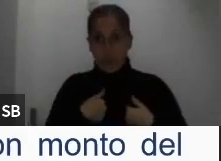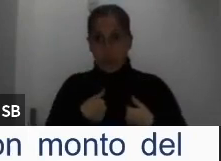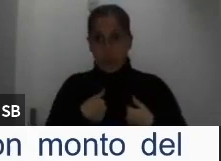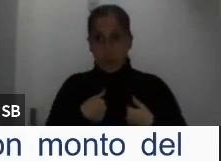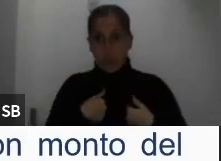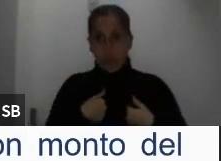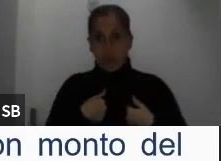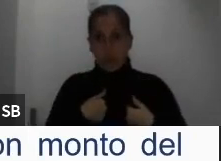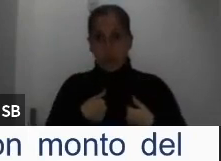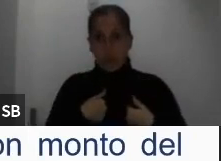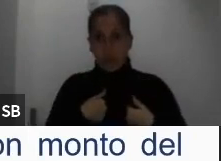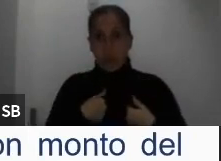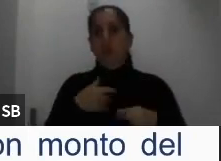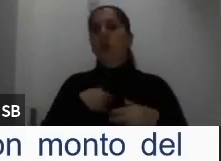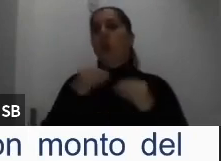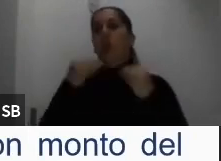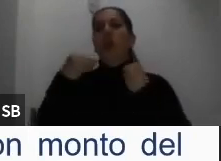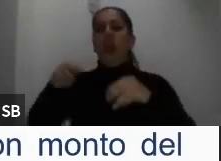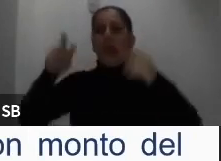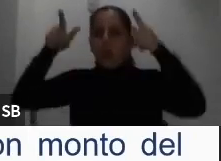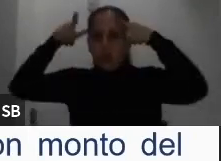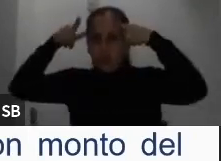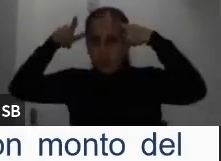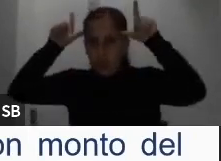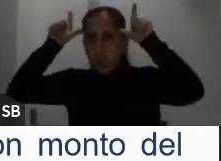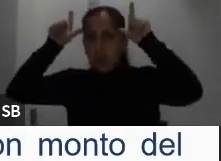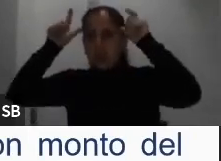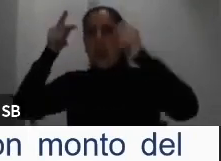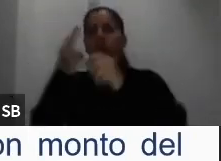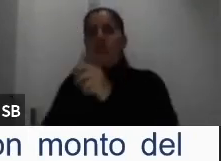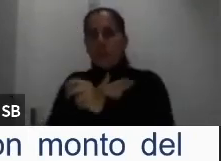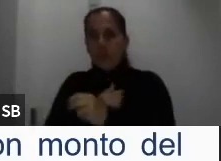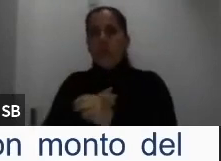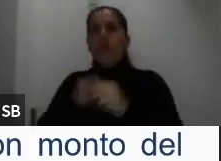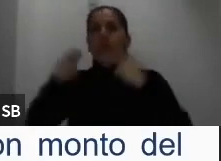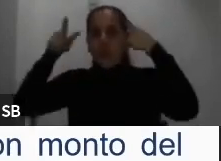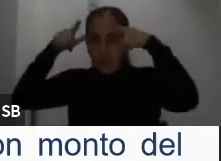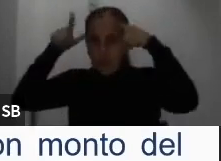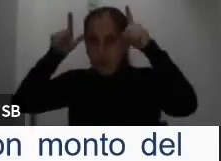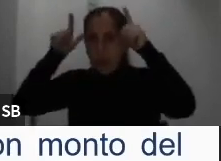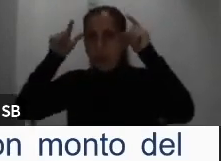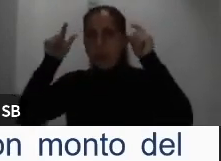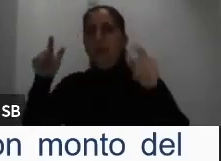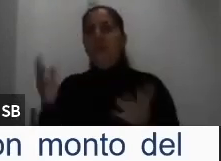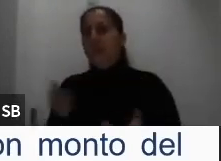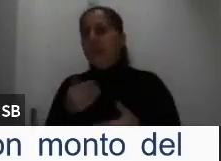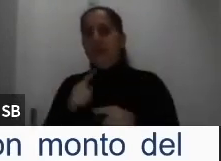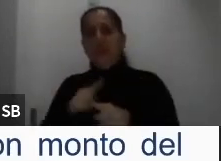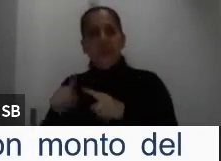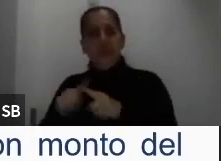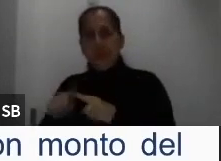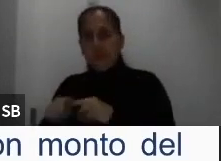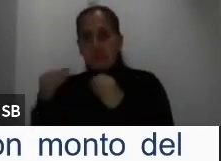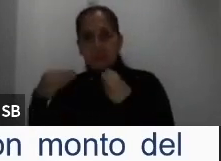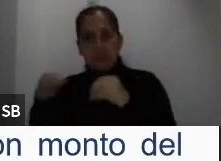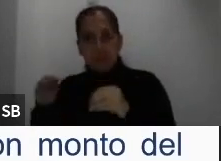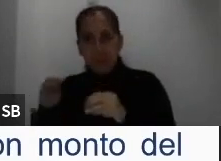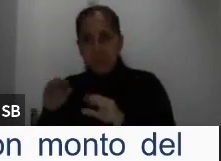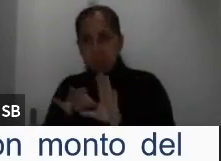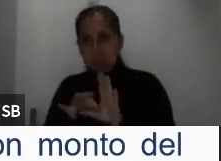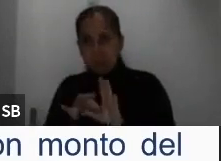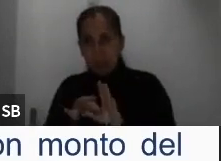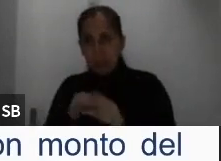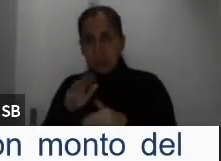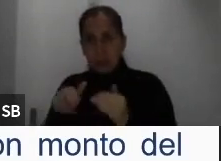genera venta de ganado bovino, vacuno, entre otros, vamos a requerir una constancia de la compra y